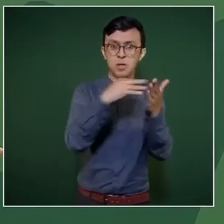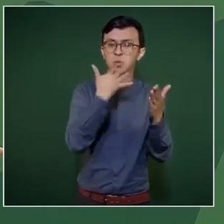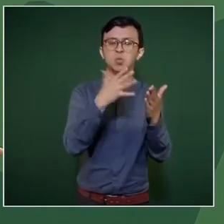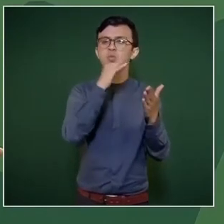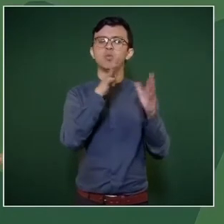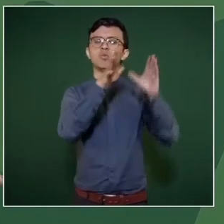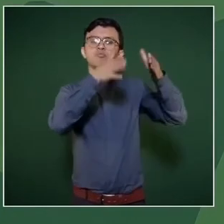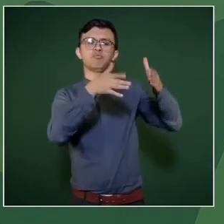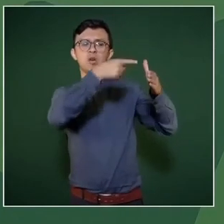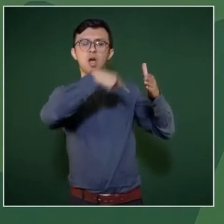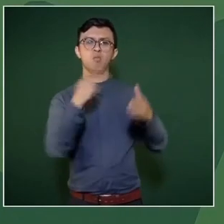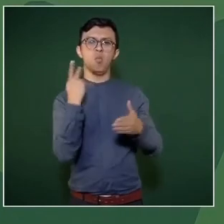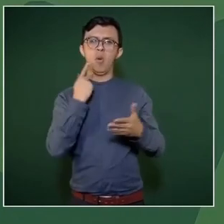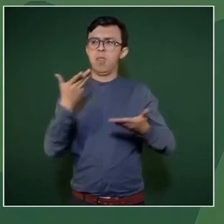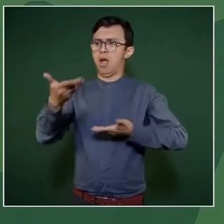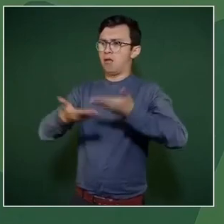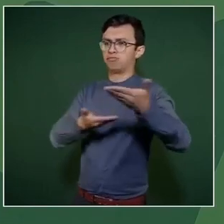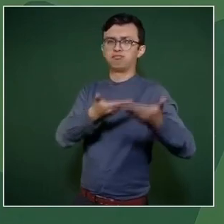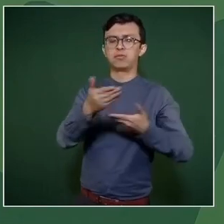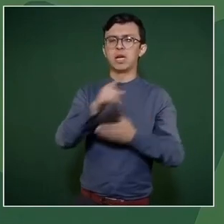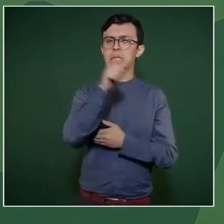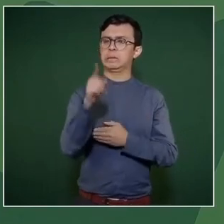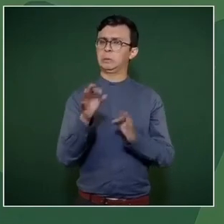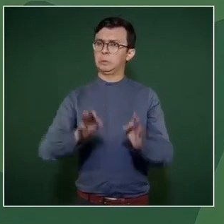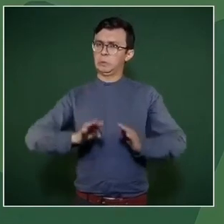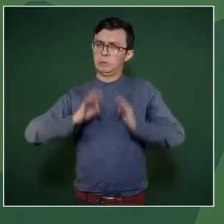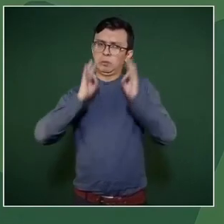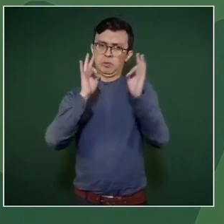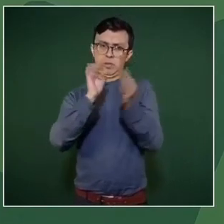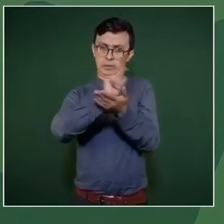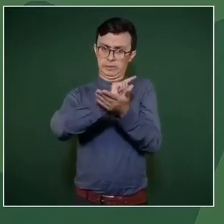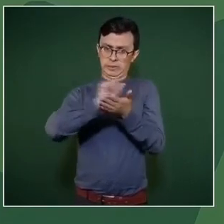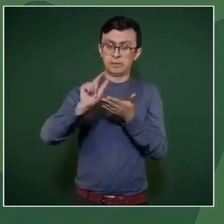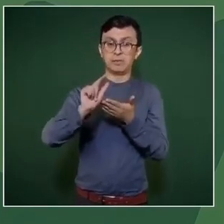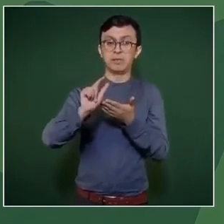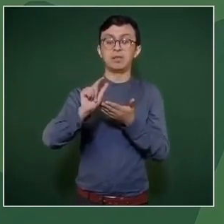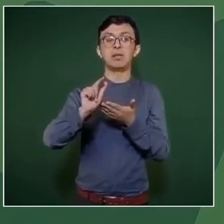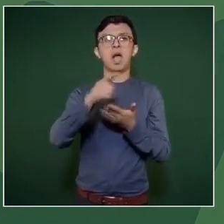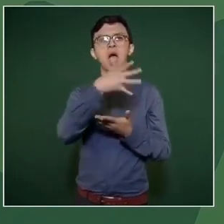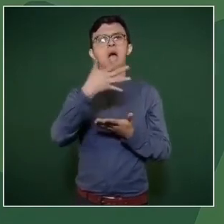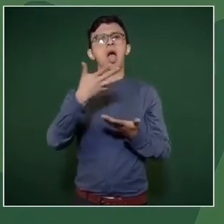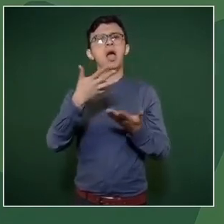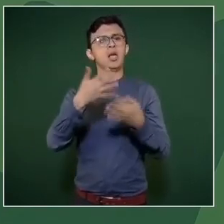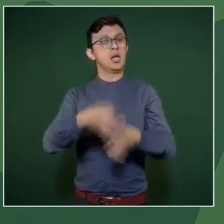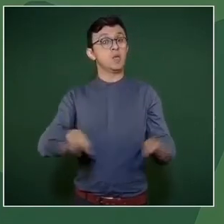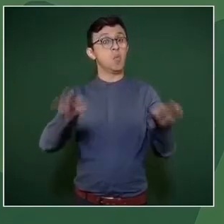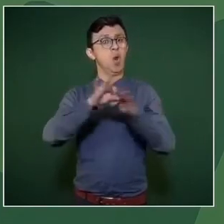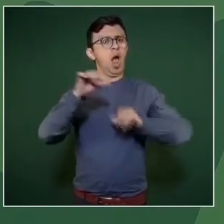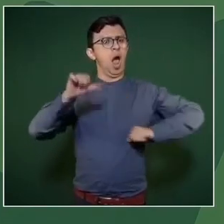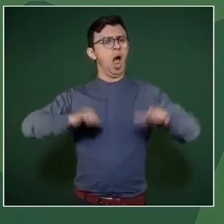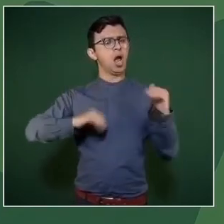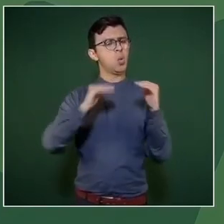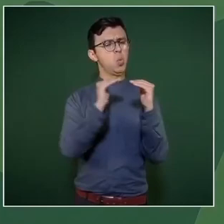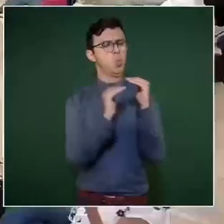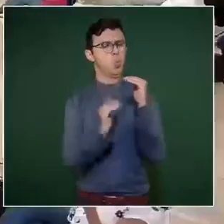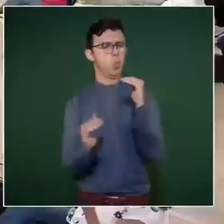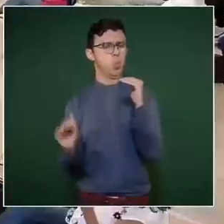fundamento y es una de las actividades de la más alta jerarquía